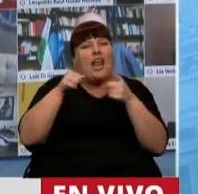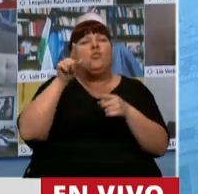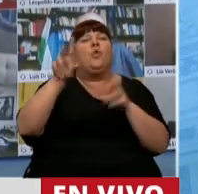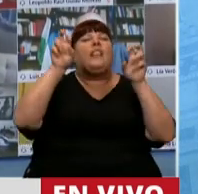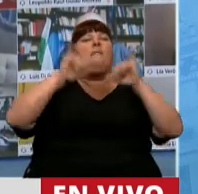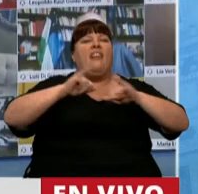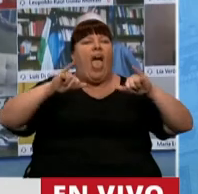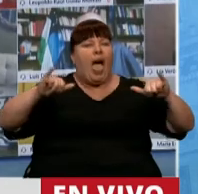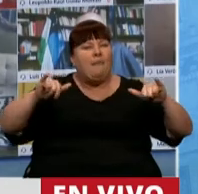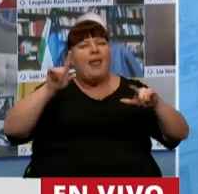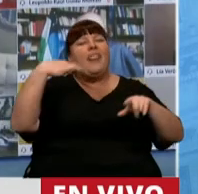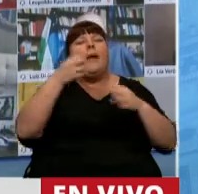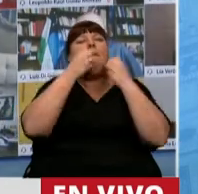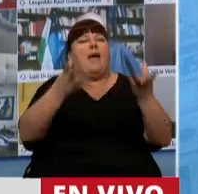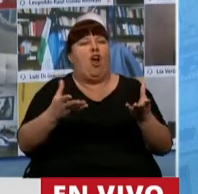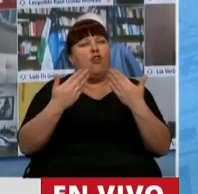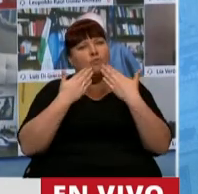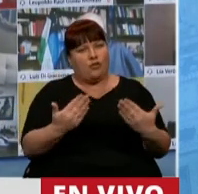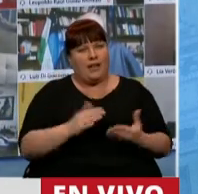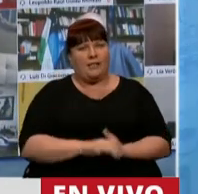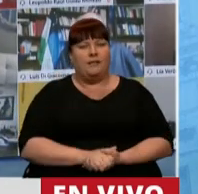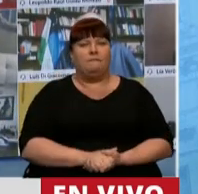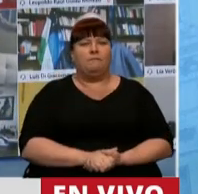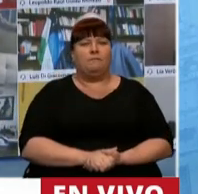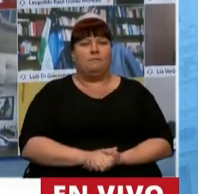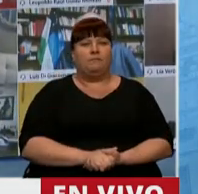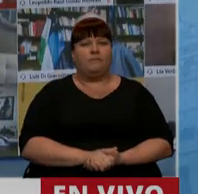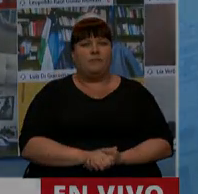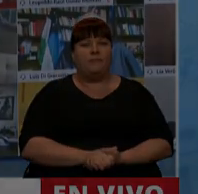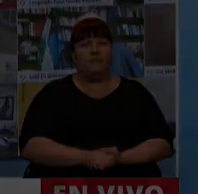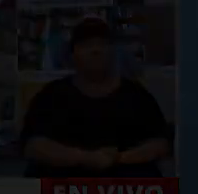lema de campaña y sean mejores. Muchas gracias. Gracias, diputado.